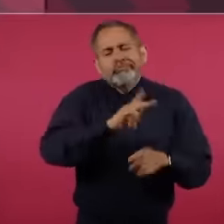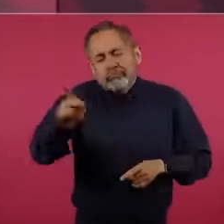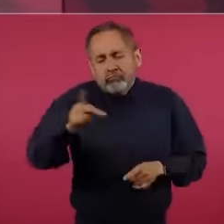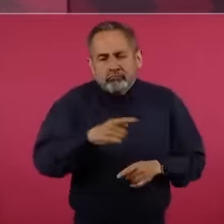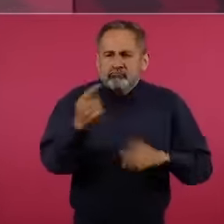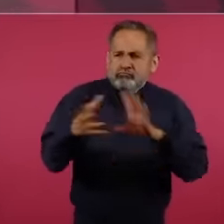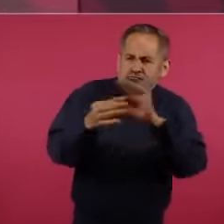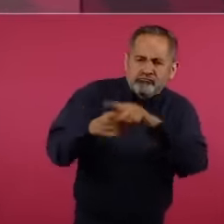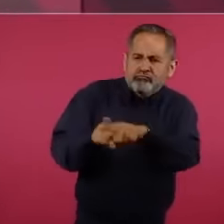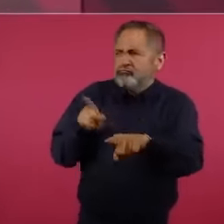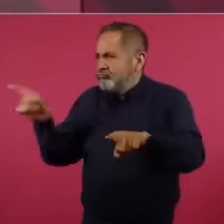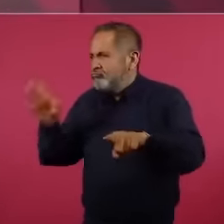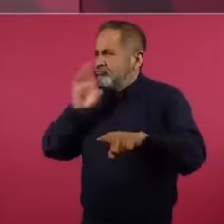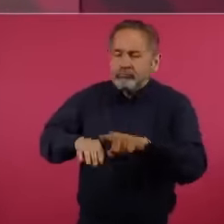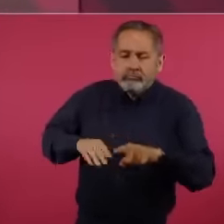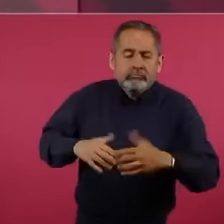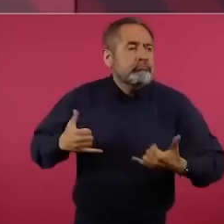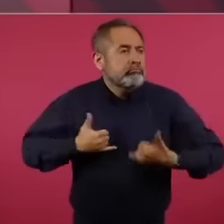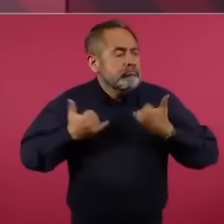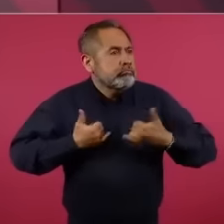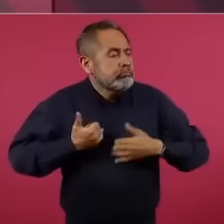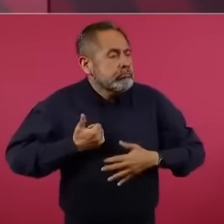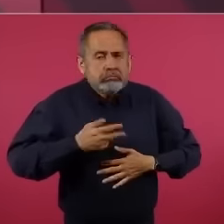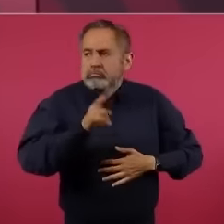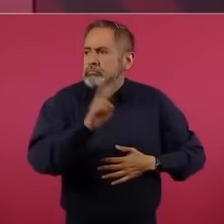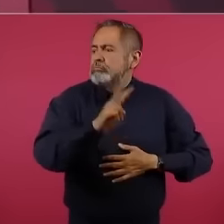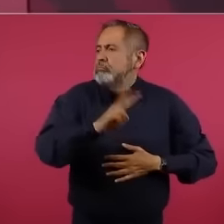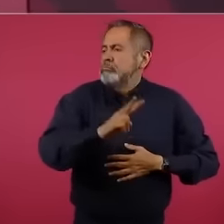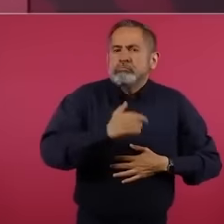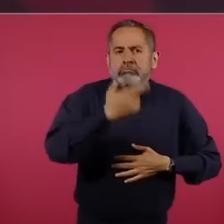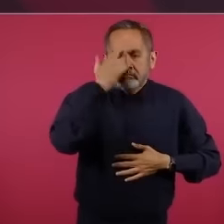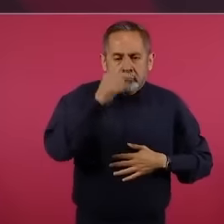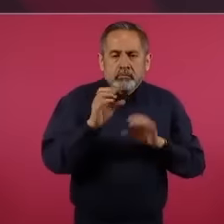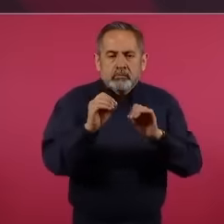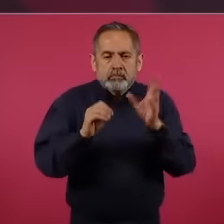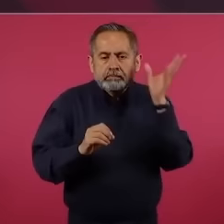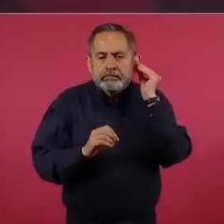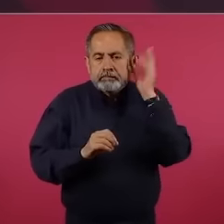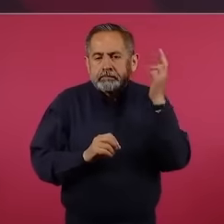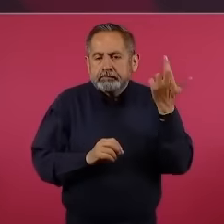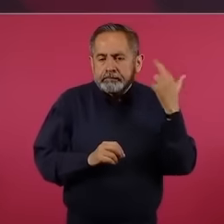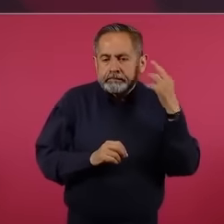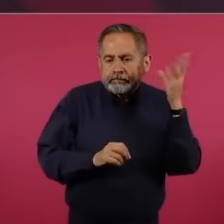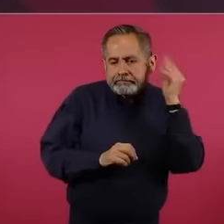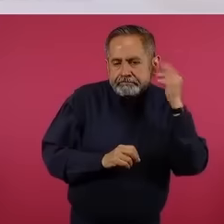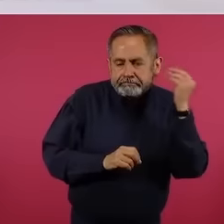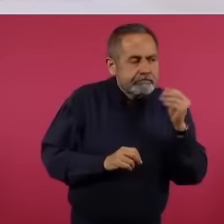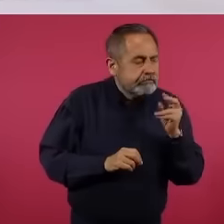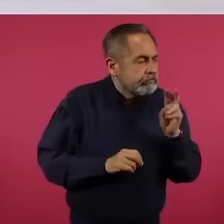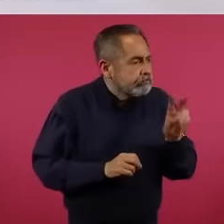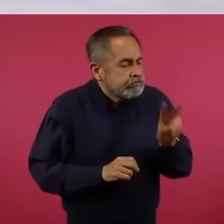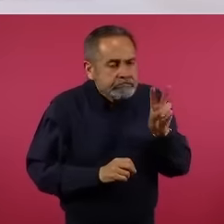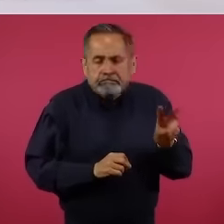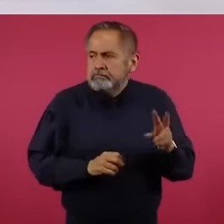o lo que escuchan en la radio o en las redes.